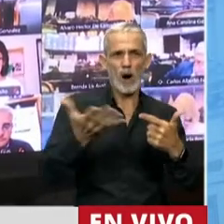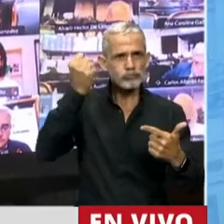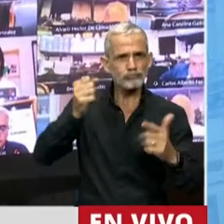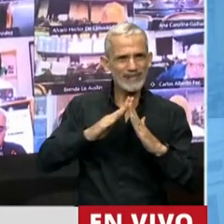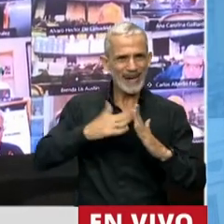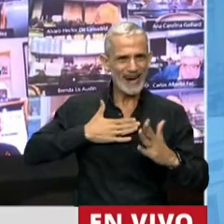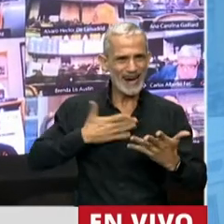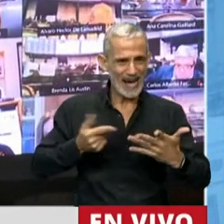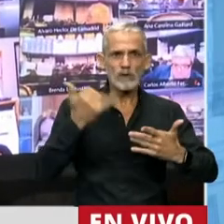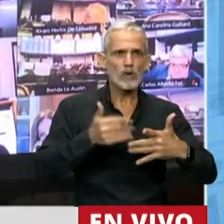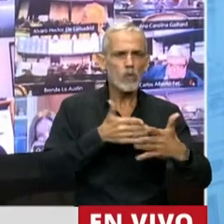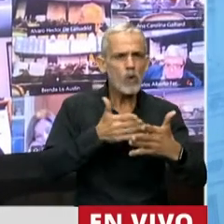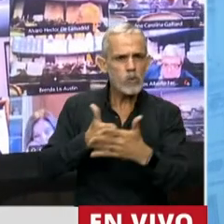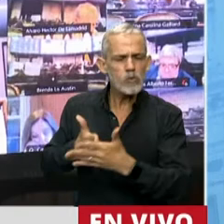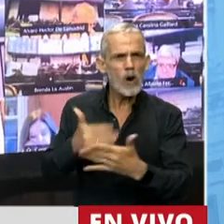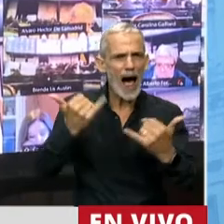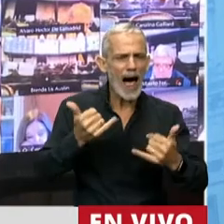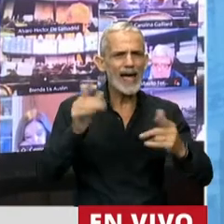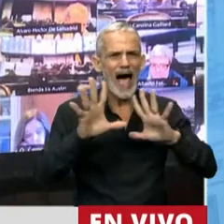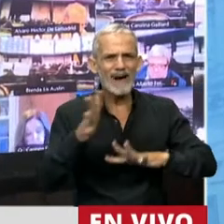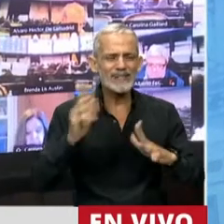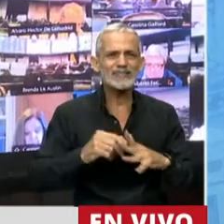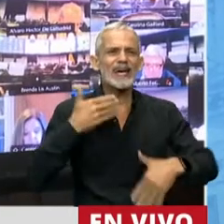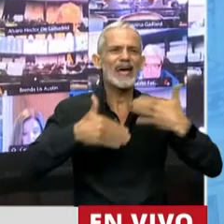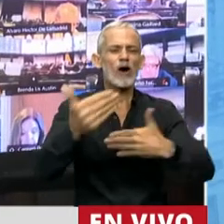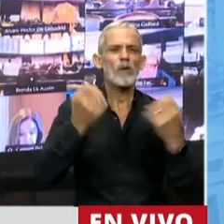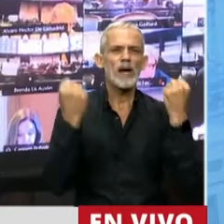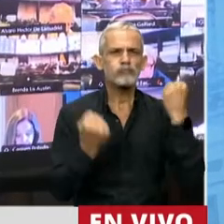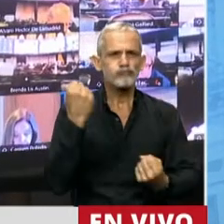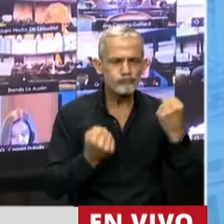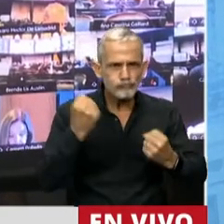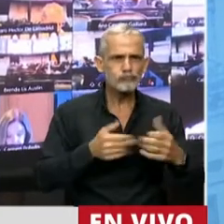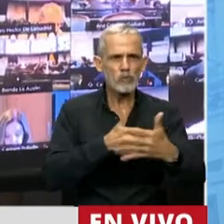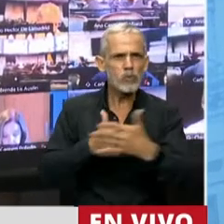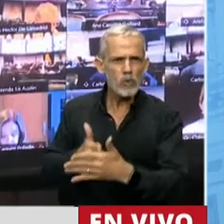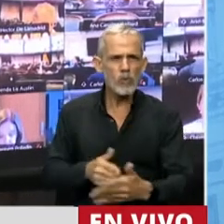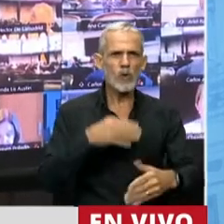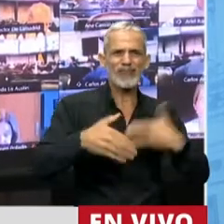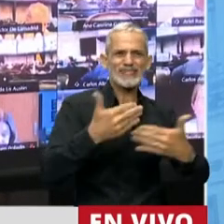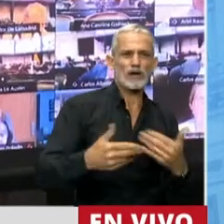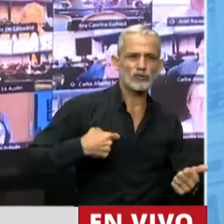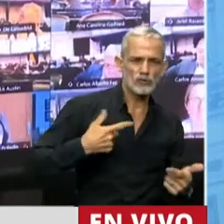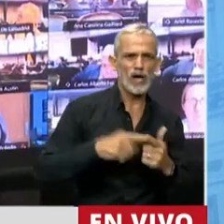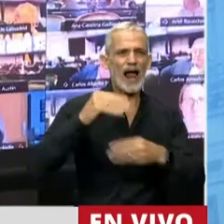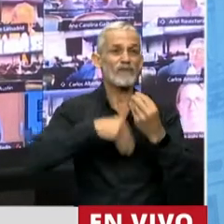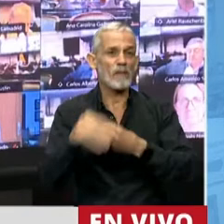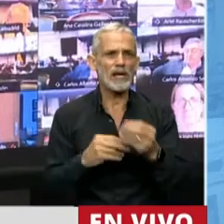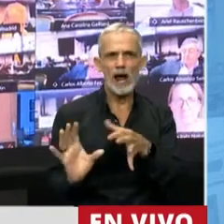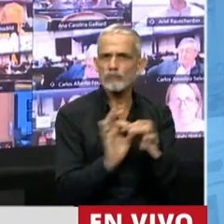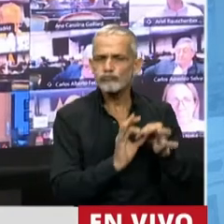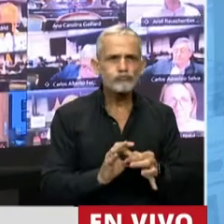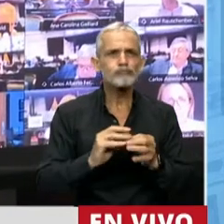misma, pues está obstruyendo, como lo decíamos antes, el crecimiento económico, está obstruyendo el desarrollo social, la armonía familiar y la